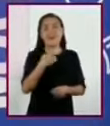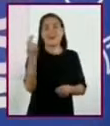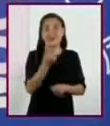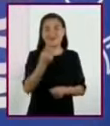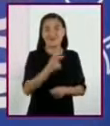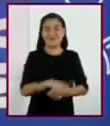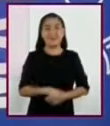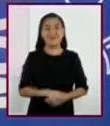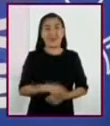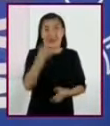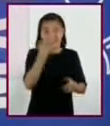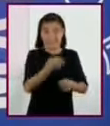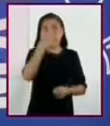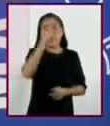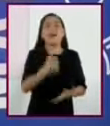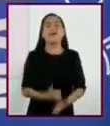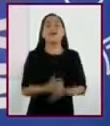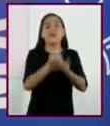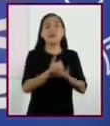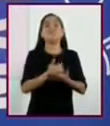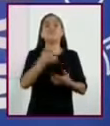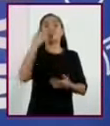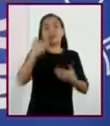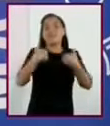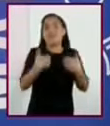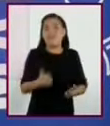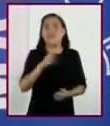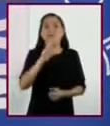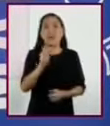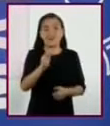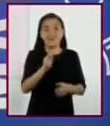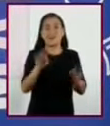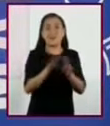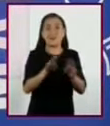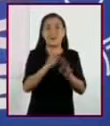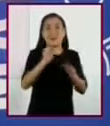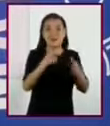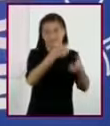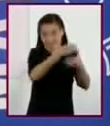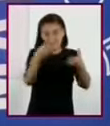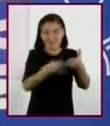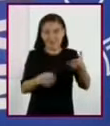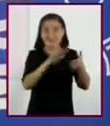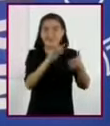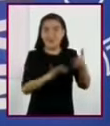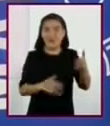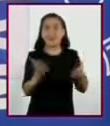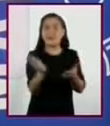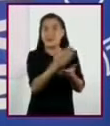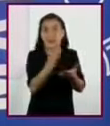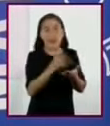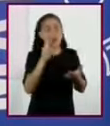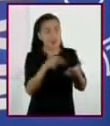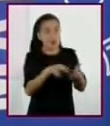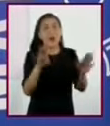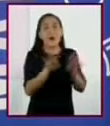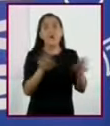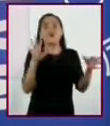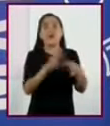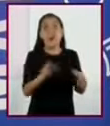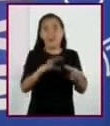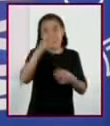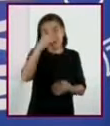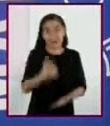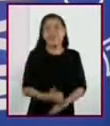Esto nos va a ayudar no solo a entender mejor cómo está estructurado el texto, sino en qué medida va a ayudarnos con